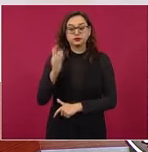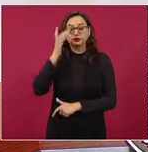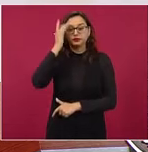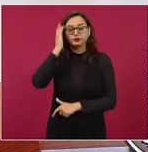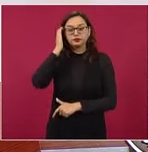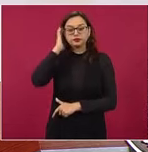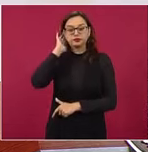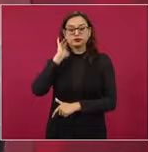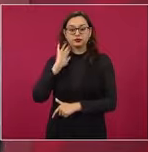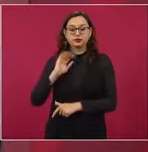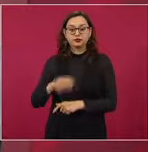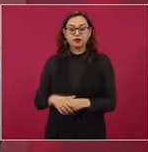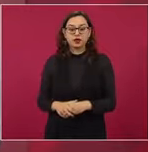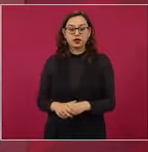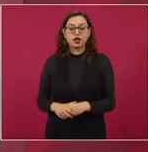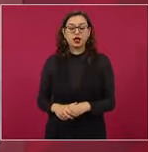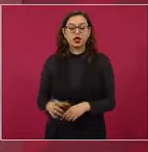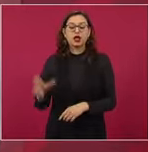dirigentes